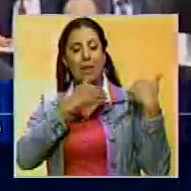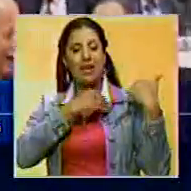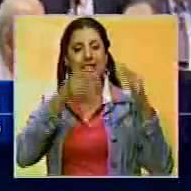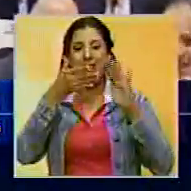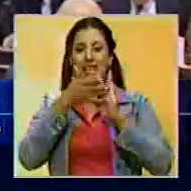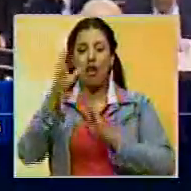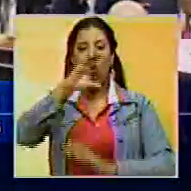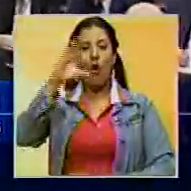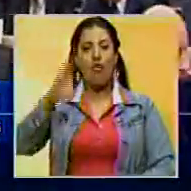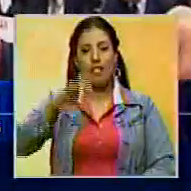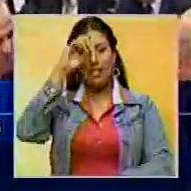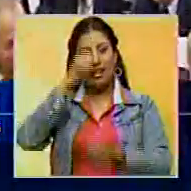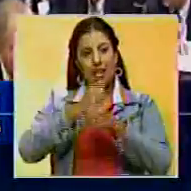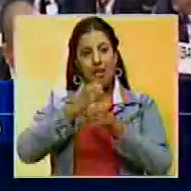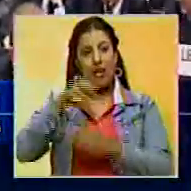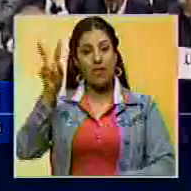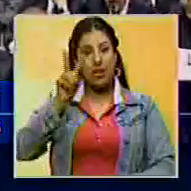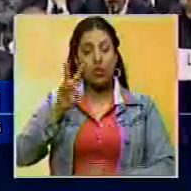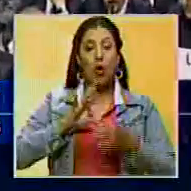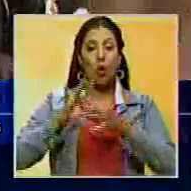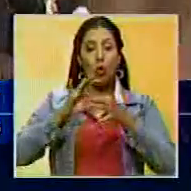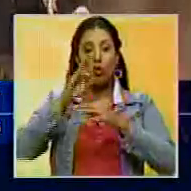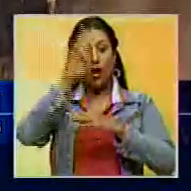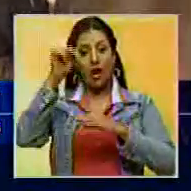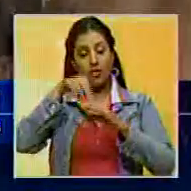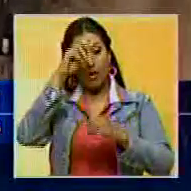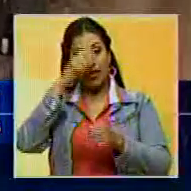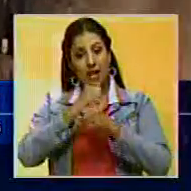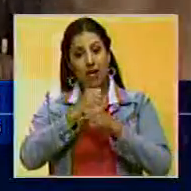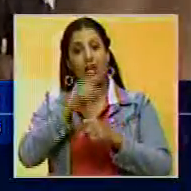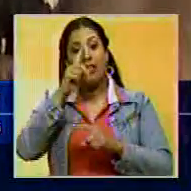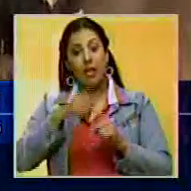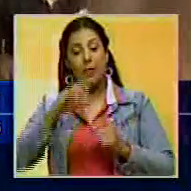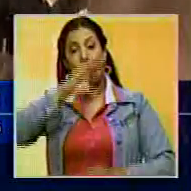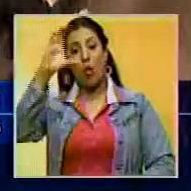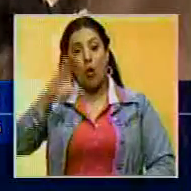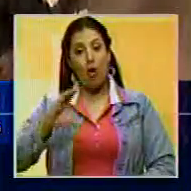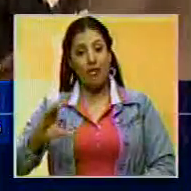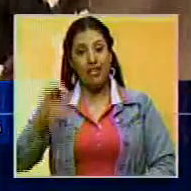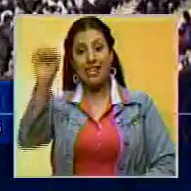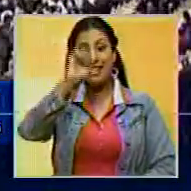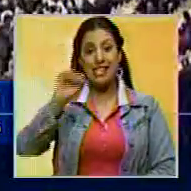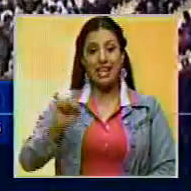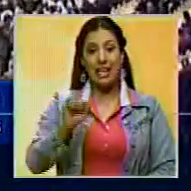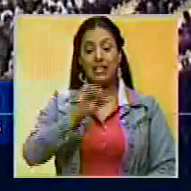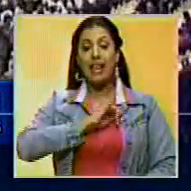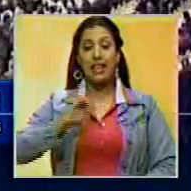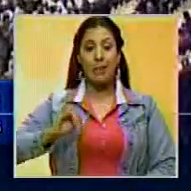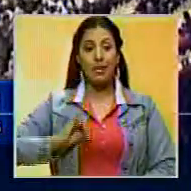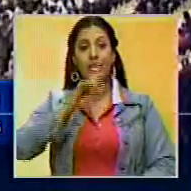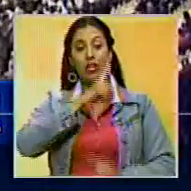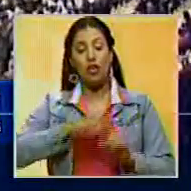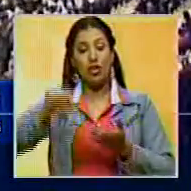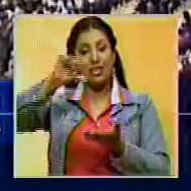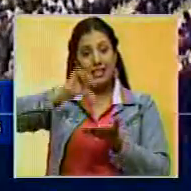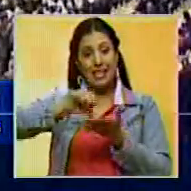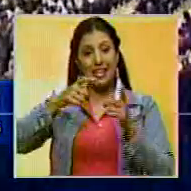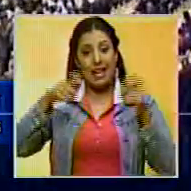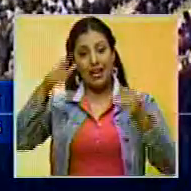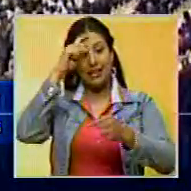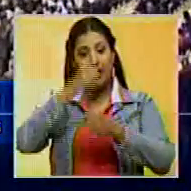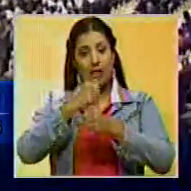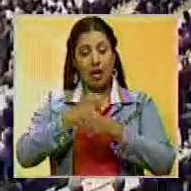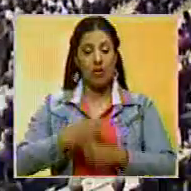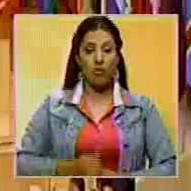Confederación de Trabajadores de Venezuela, Unión Nacional de Trabajadores, Confederación de Sindicatos Autónomos y Central General de